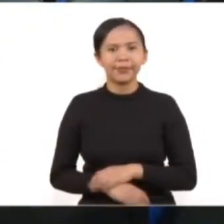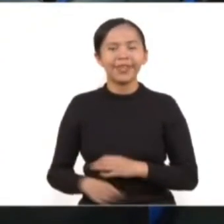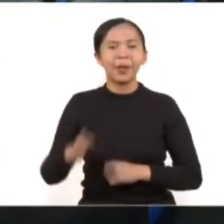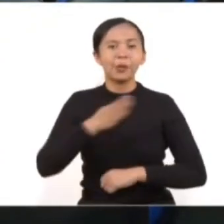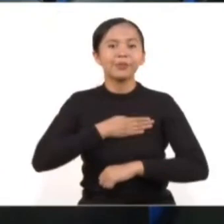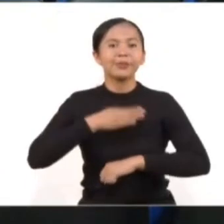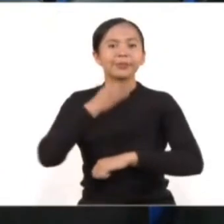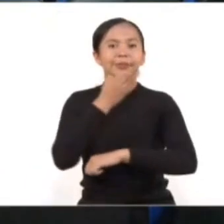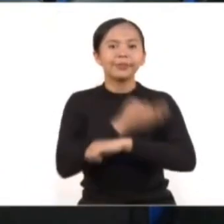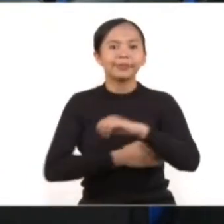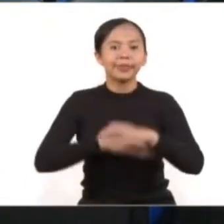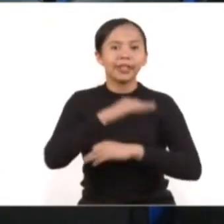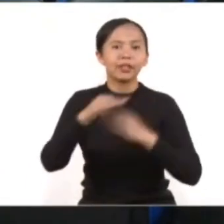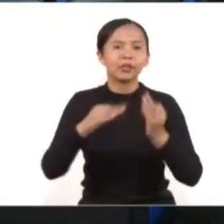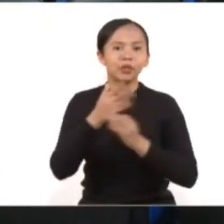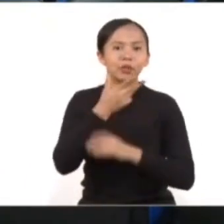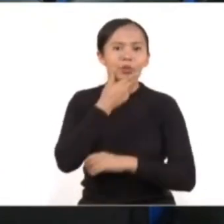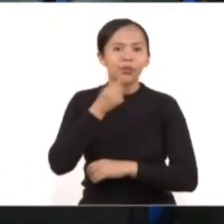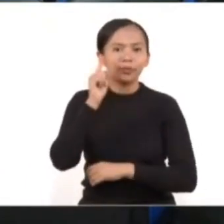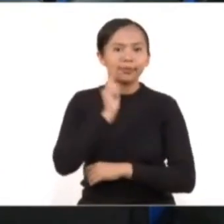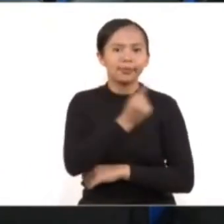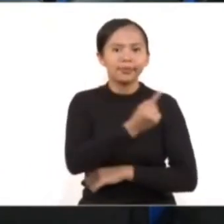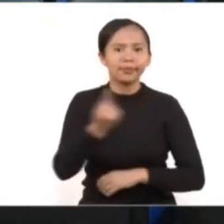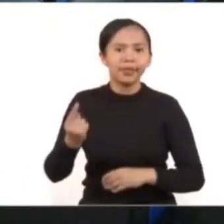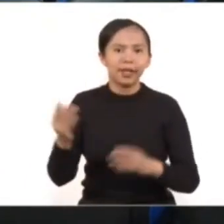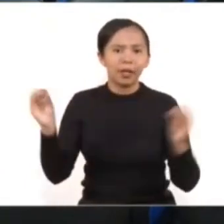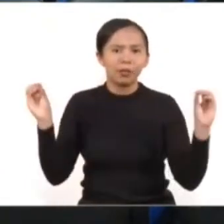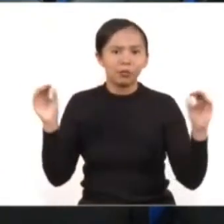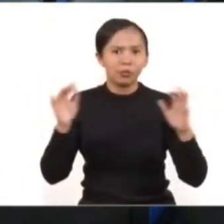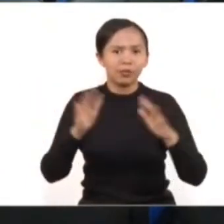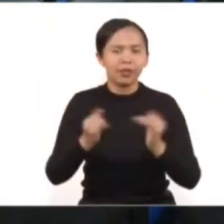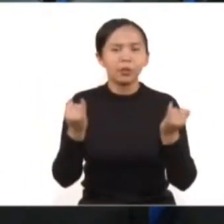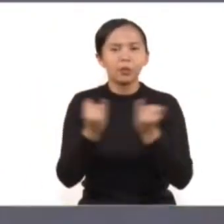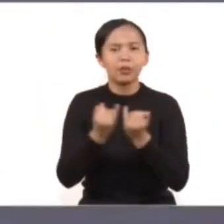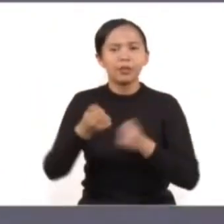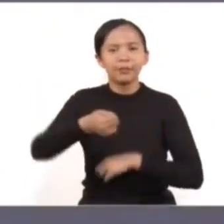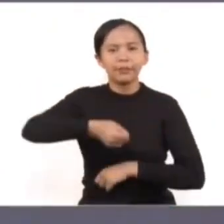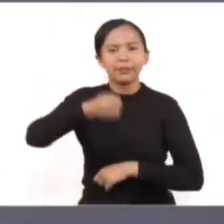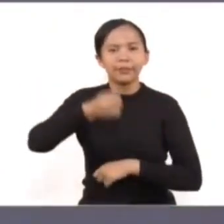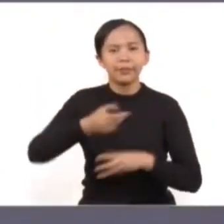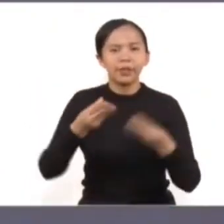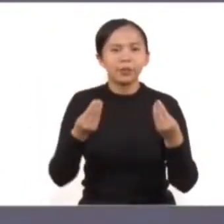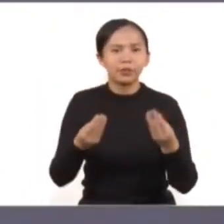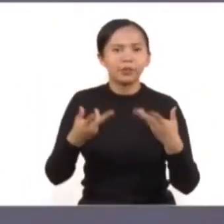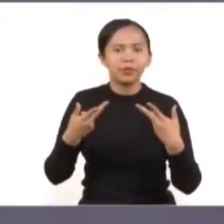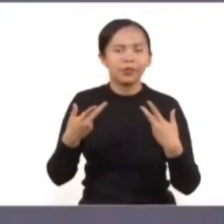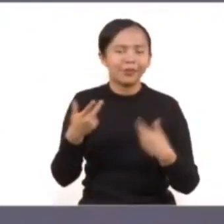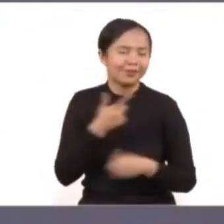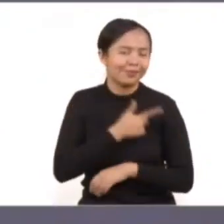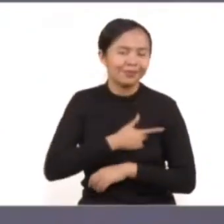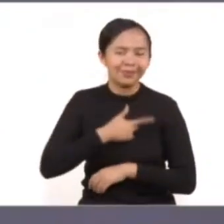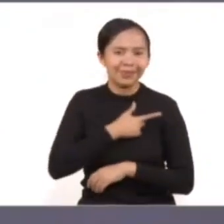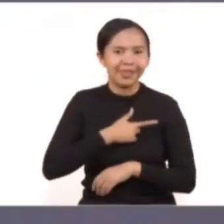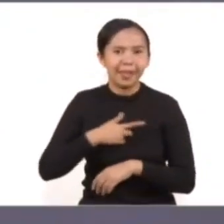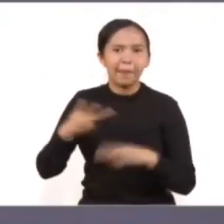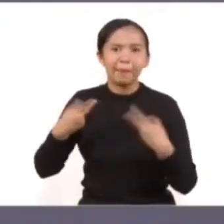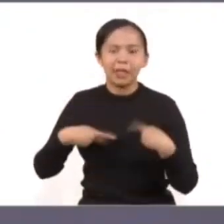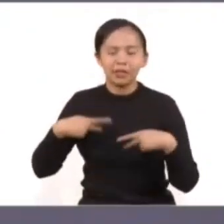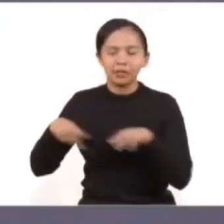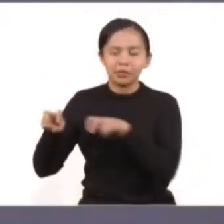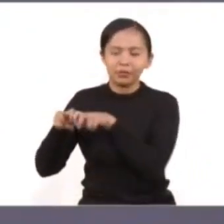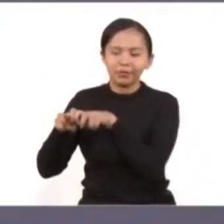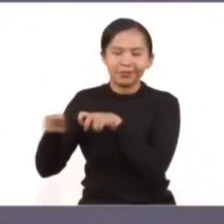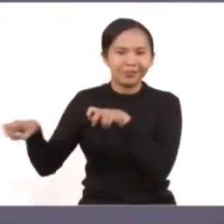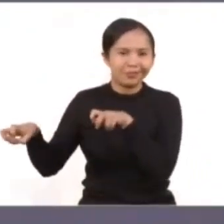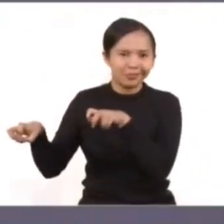Muy buenas tardes a todas y a todos quienes hoy nos acompañan. Saludo, por supuesto, con mucho gusto a este honorable